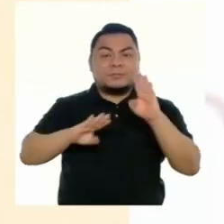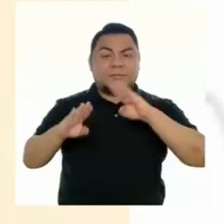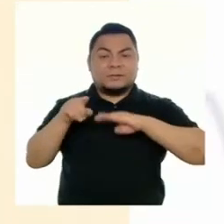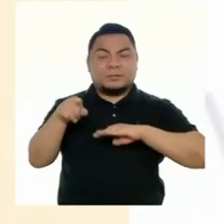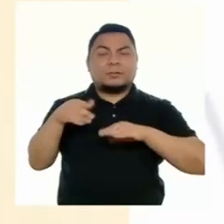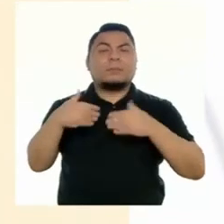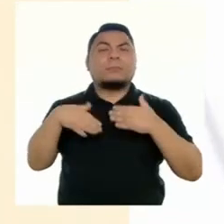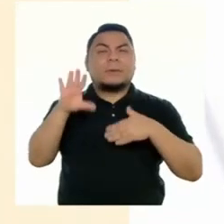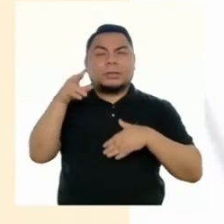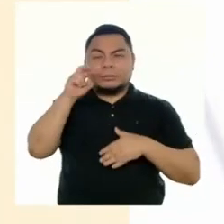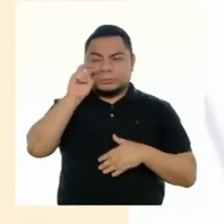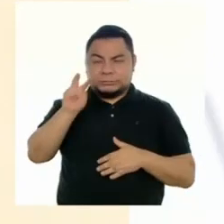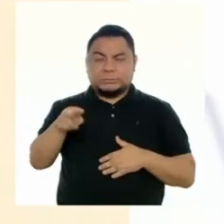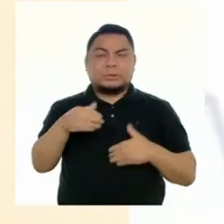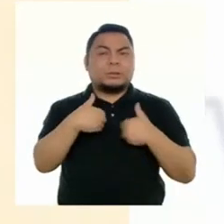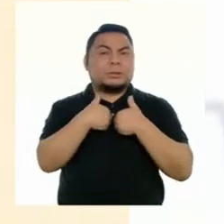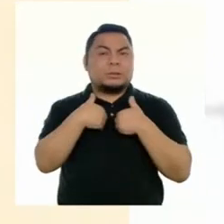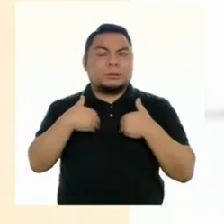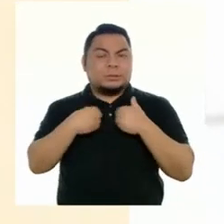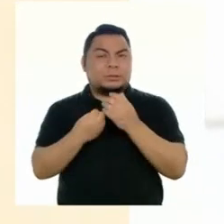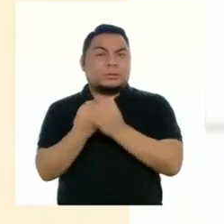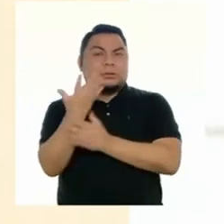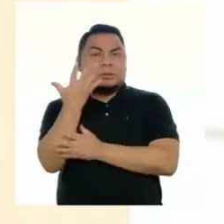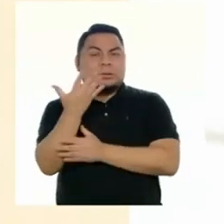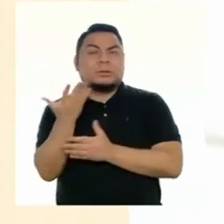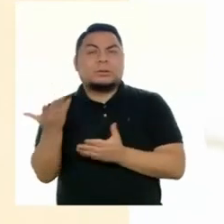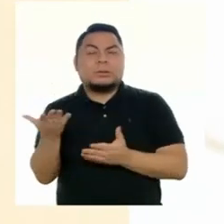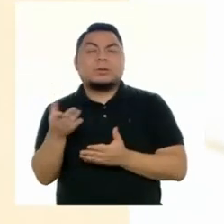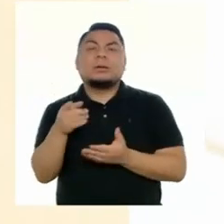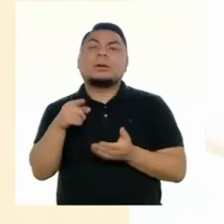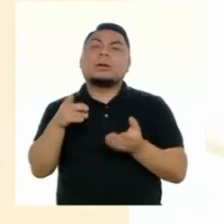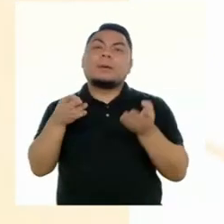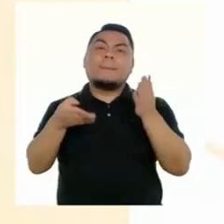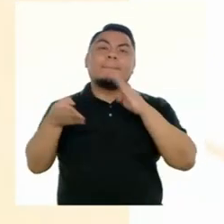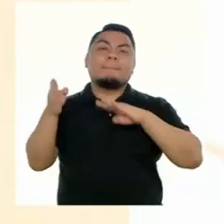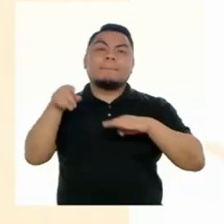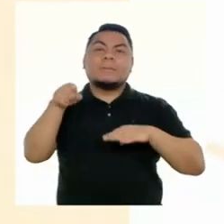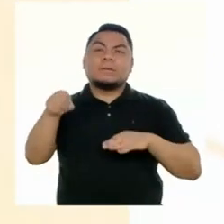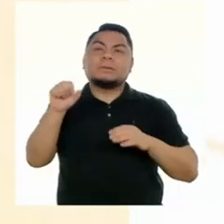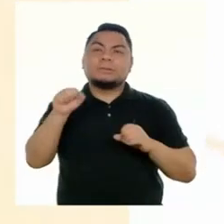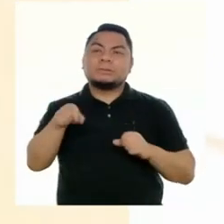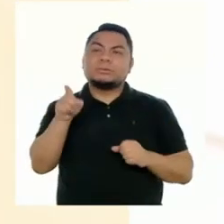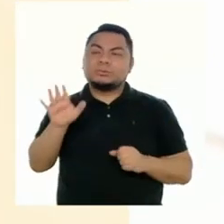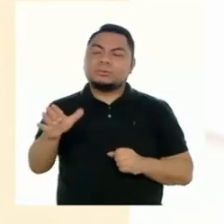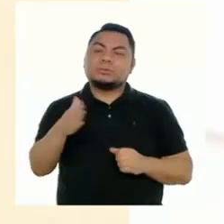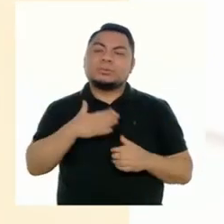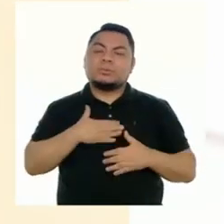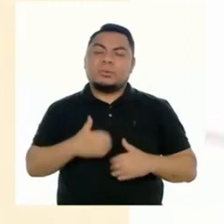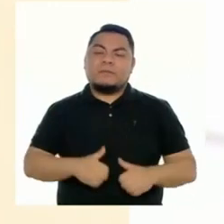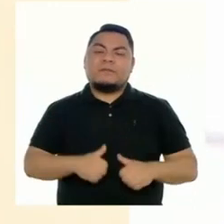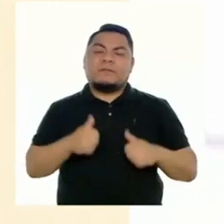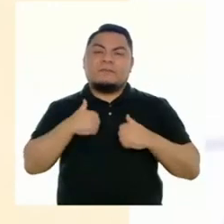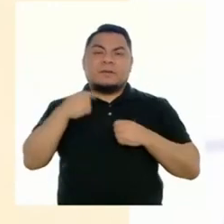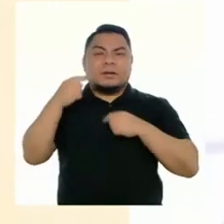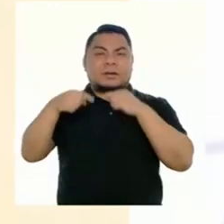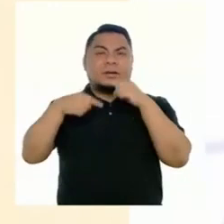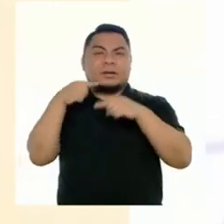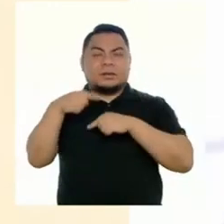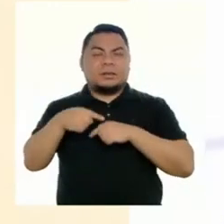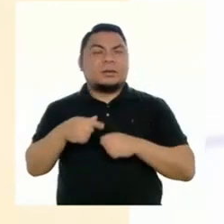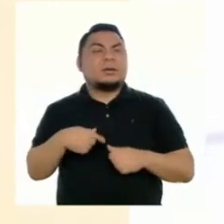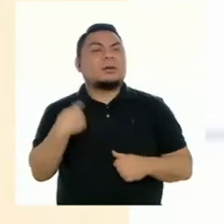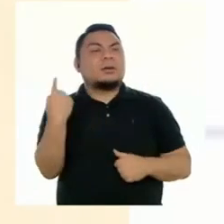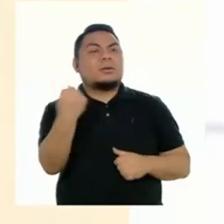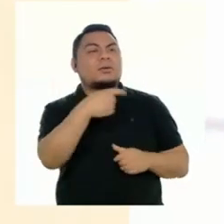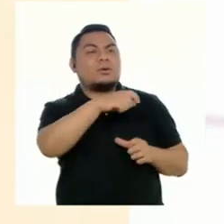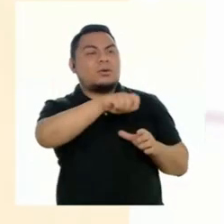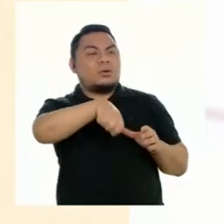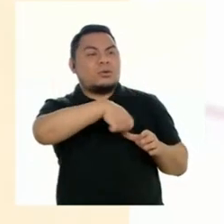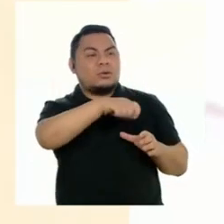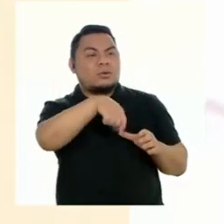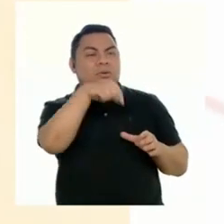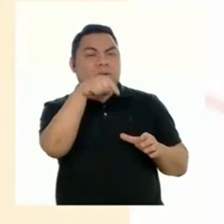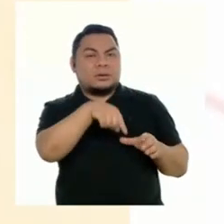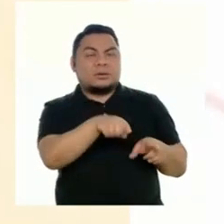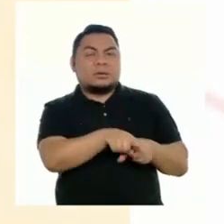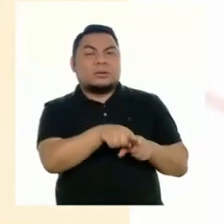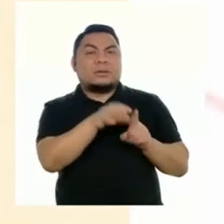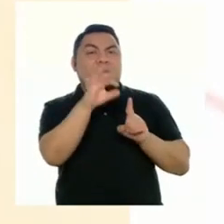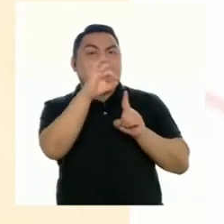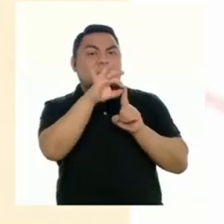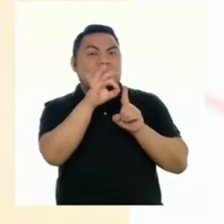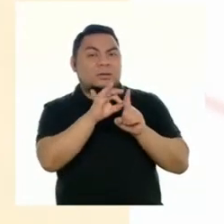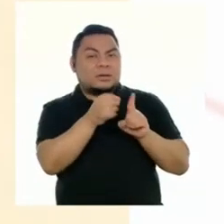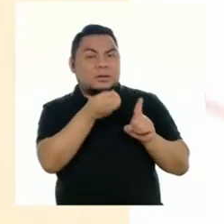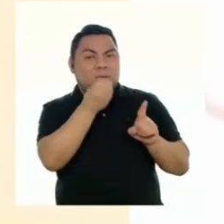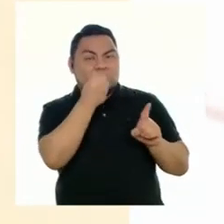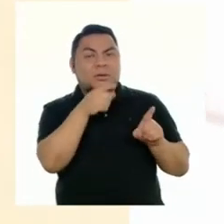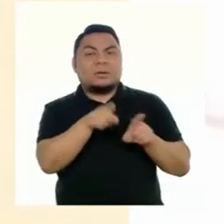es más que observar a los animales o plantas. La biodiversidad está en nuestra vida diaria. Está en nuestra cocina a través de la